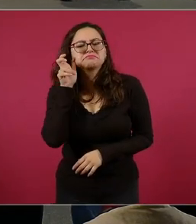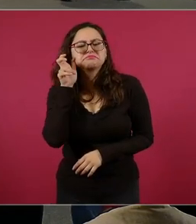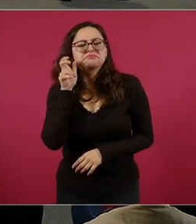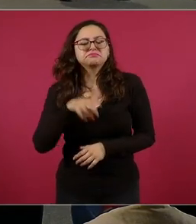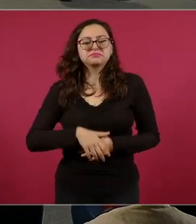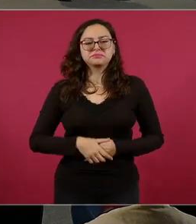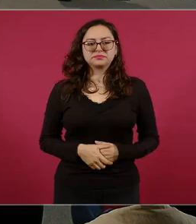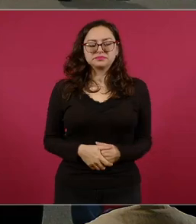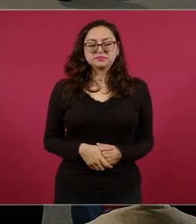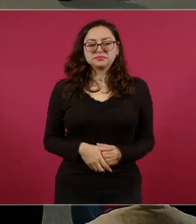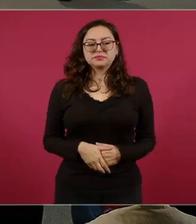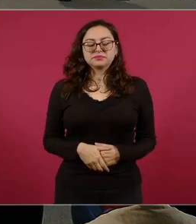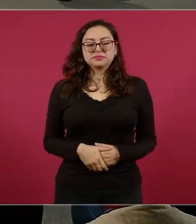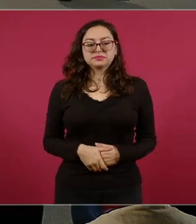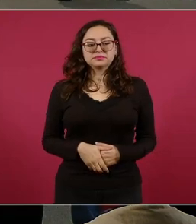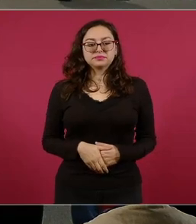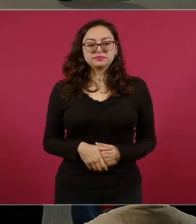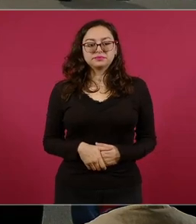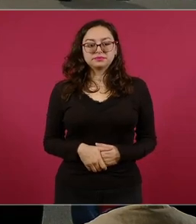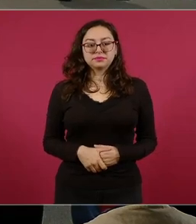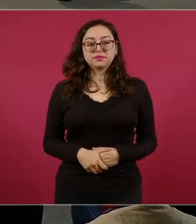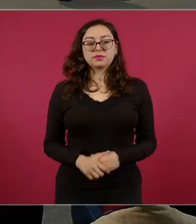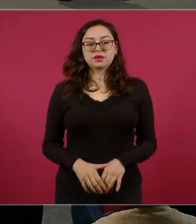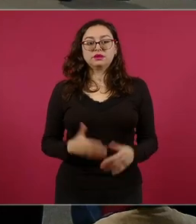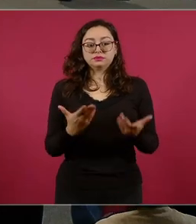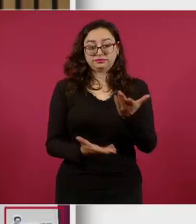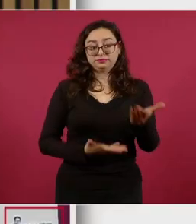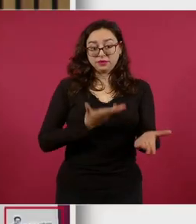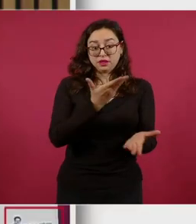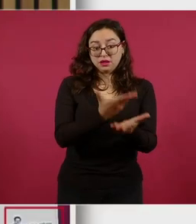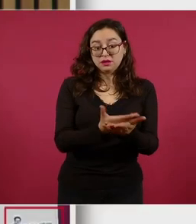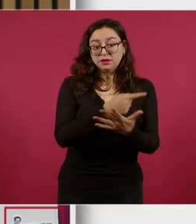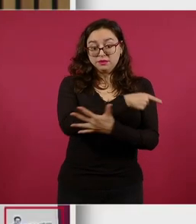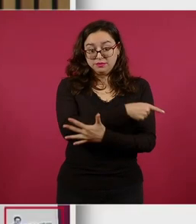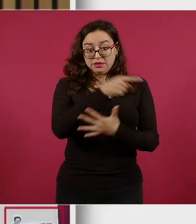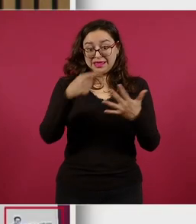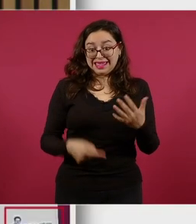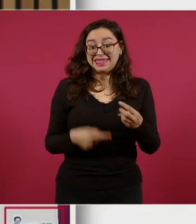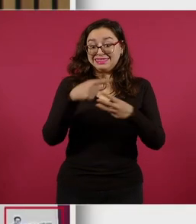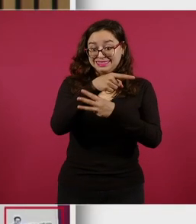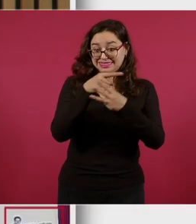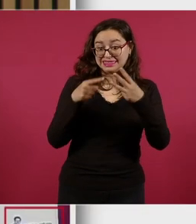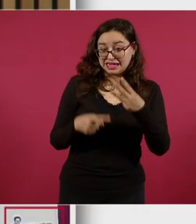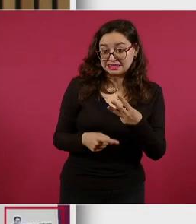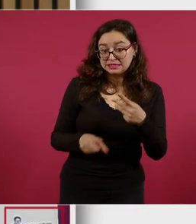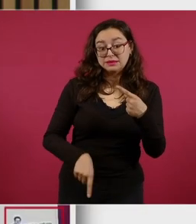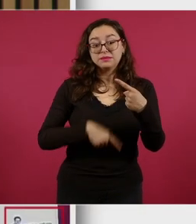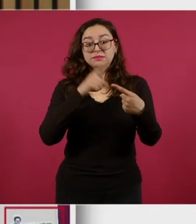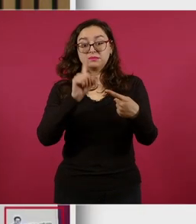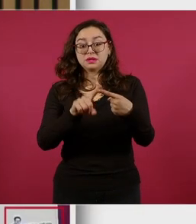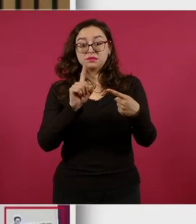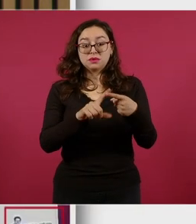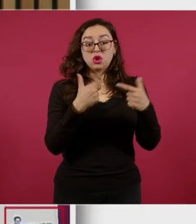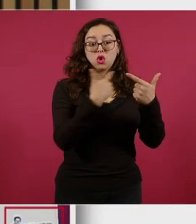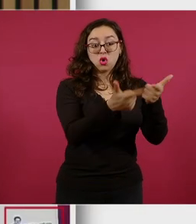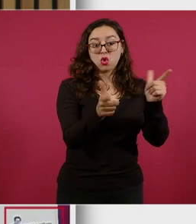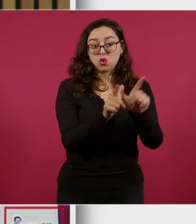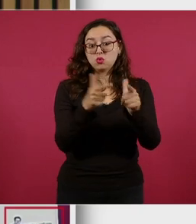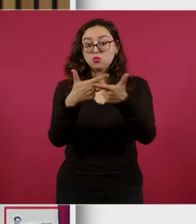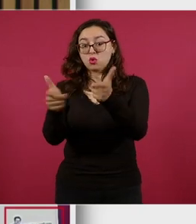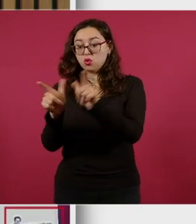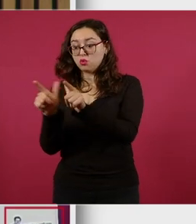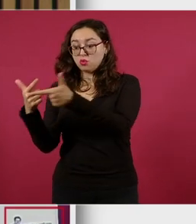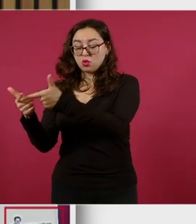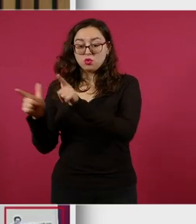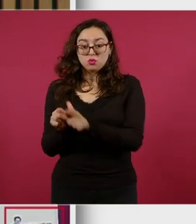Se propone este consejo garantiza tres aspectos centrales en el proceso de conversión de votos a curules. Primero, que ningún partido excede el límite de 300 curules por ambos